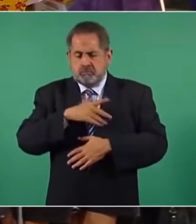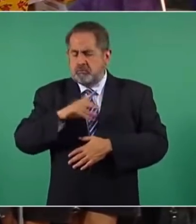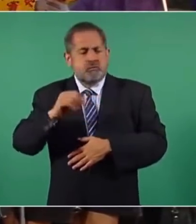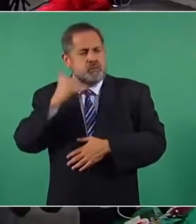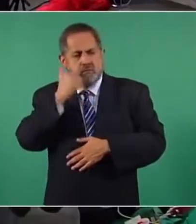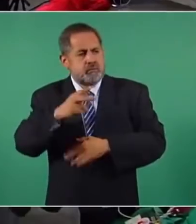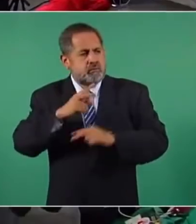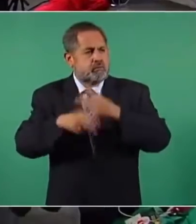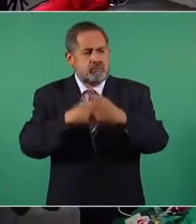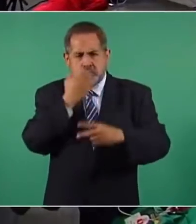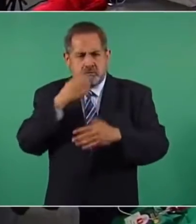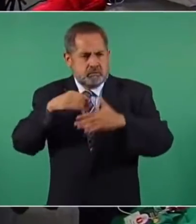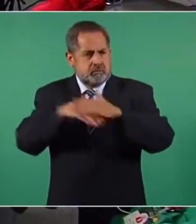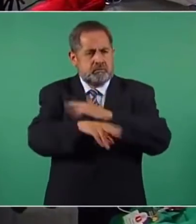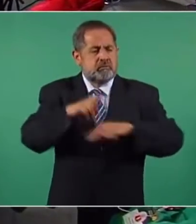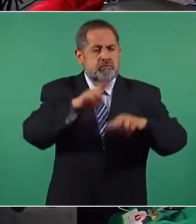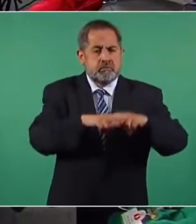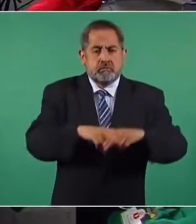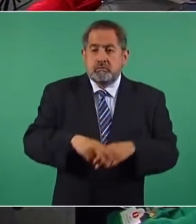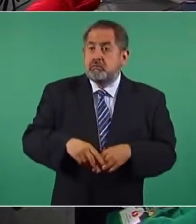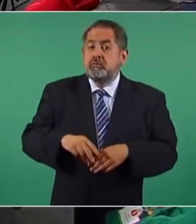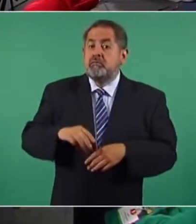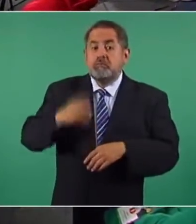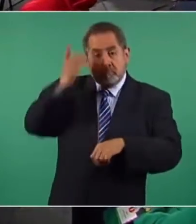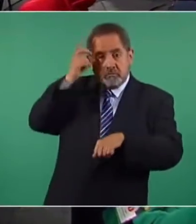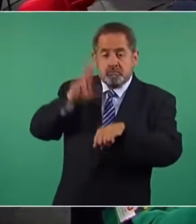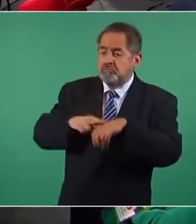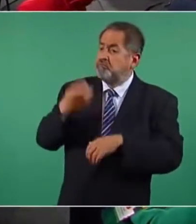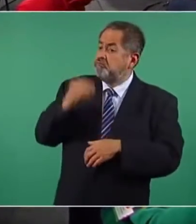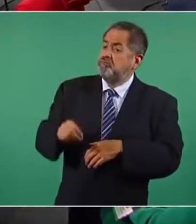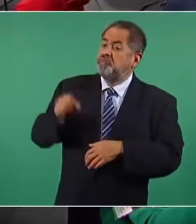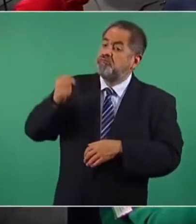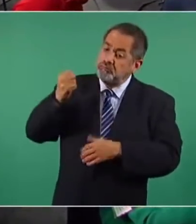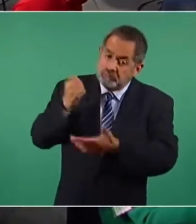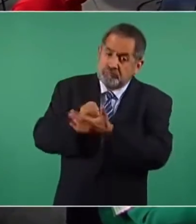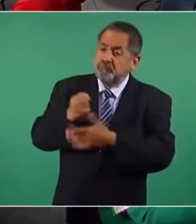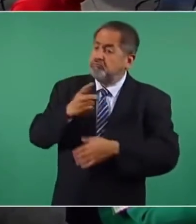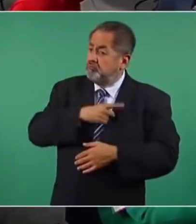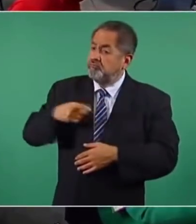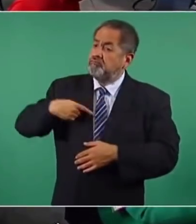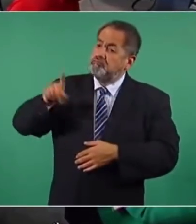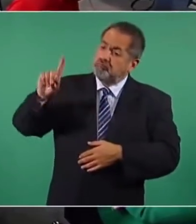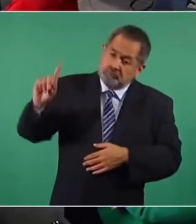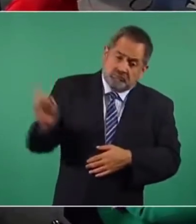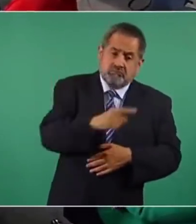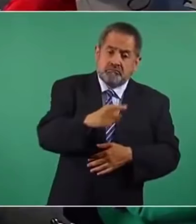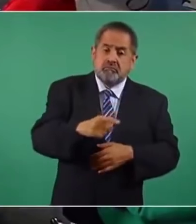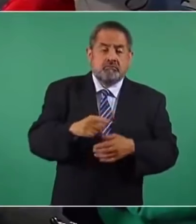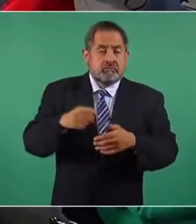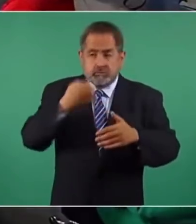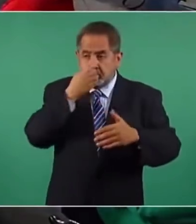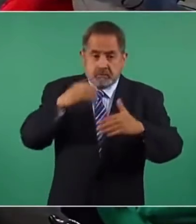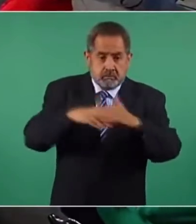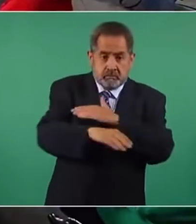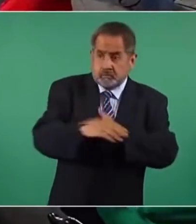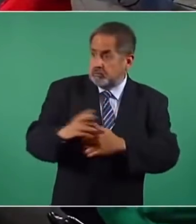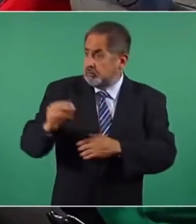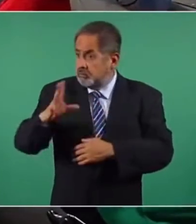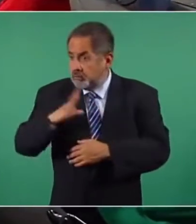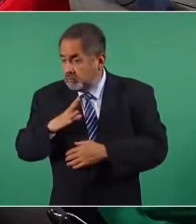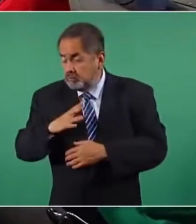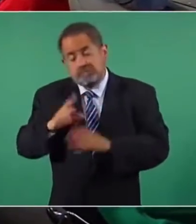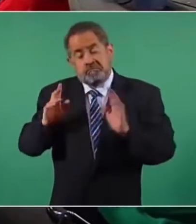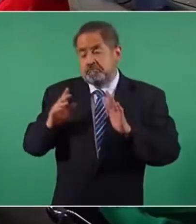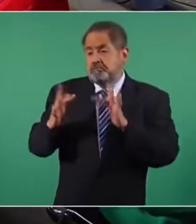y los está prácticamente obligando a que todos asistan y el niño que no asista no puede recibir atención